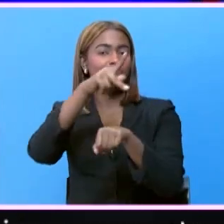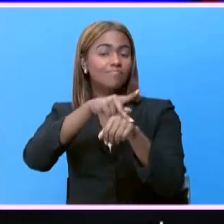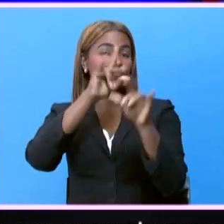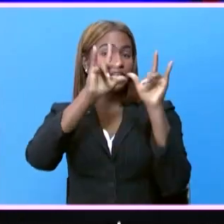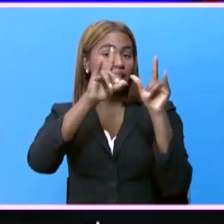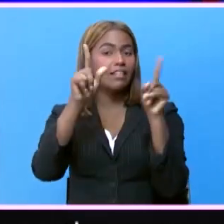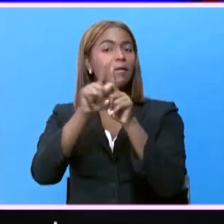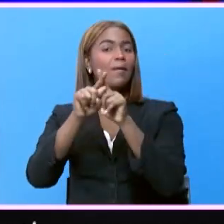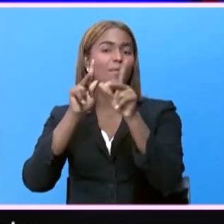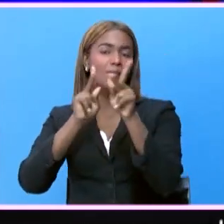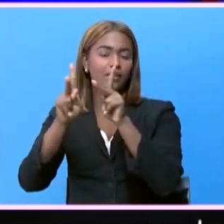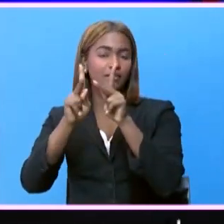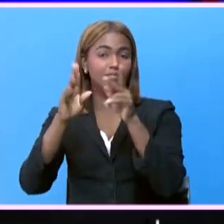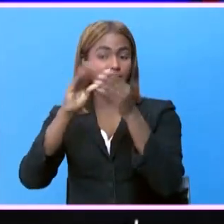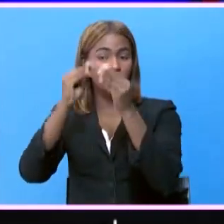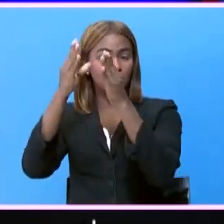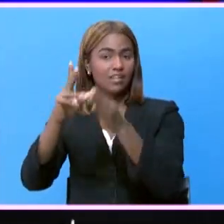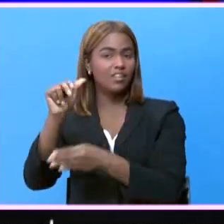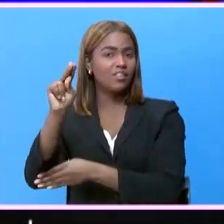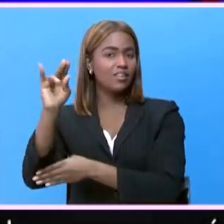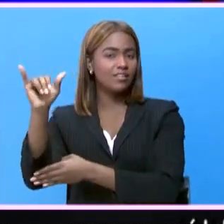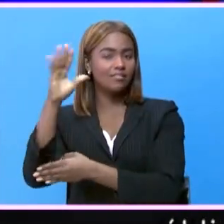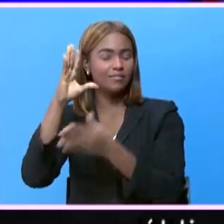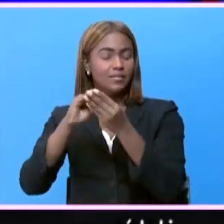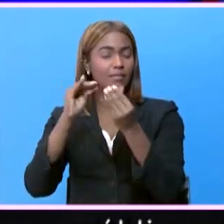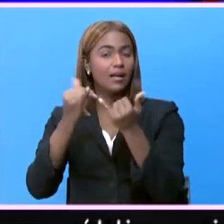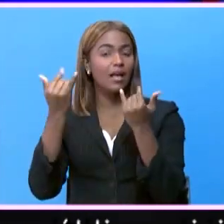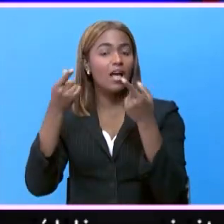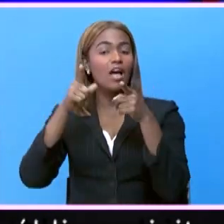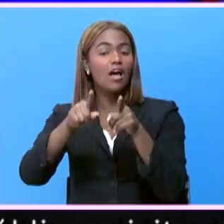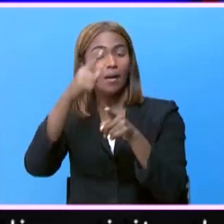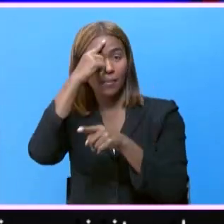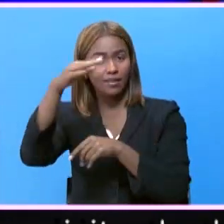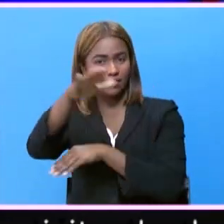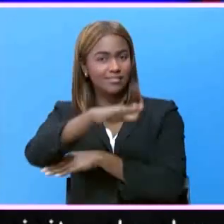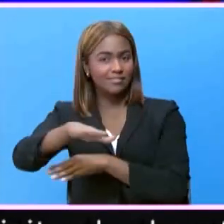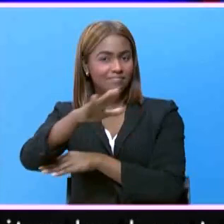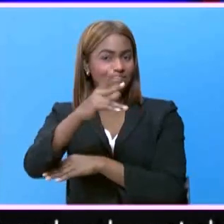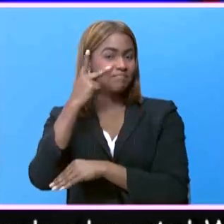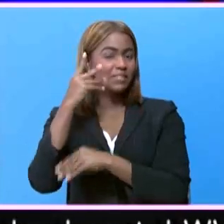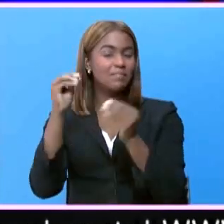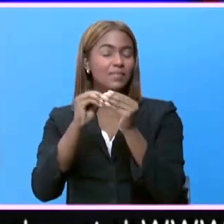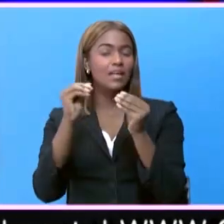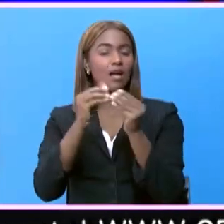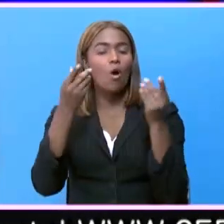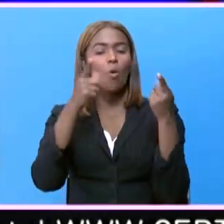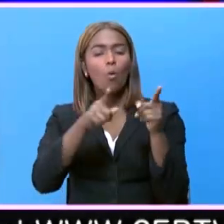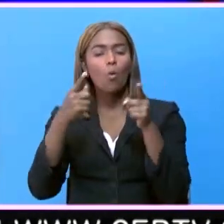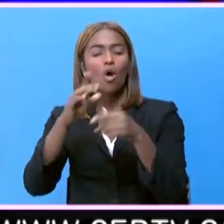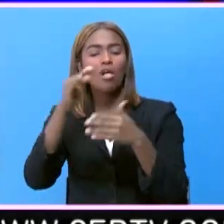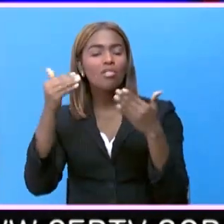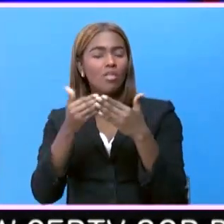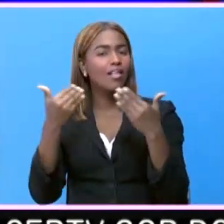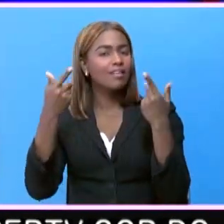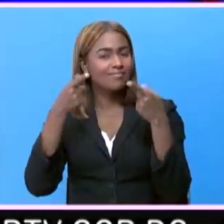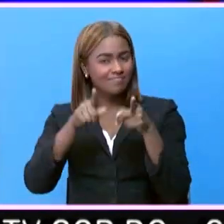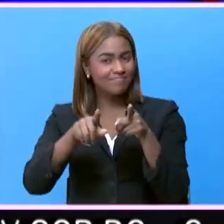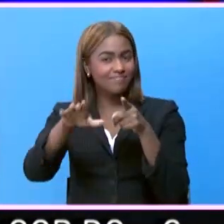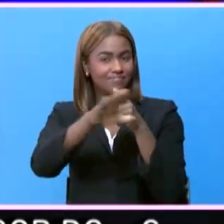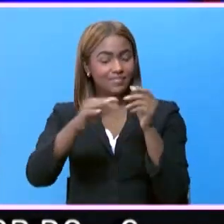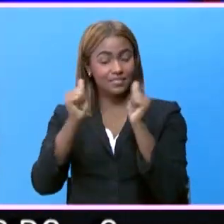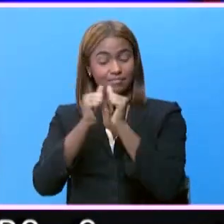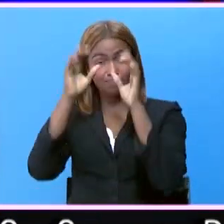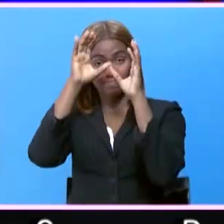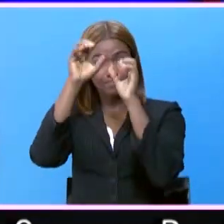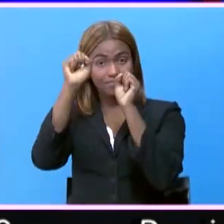y Puerto Plata. Nuestro compañero Ronnie Heredia se encuentra en la novia del Atlántico para desarrollarnos todo lo ocurrido con